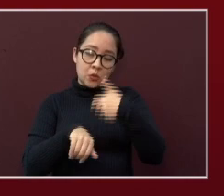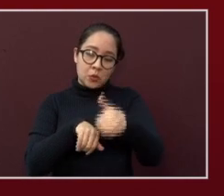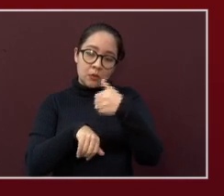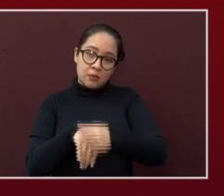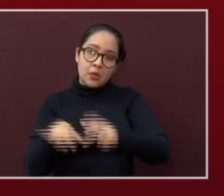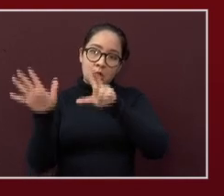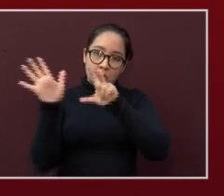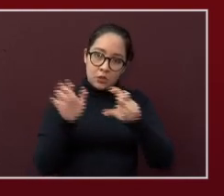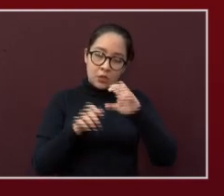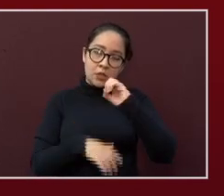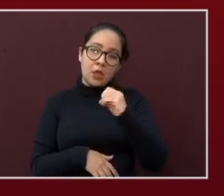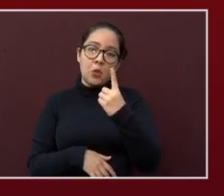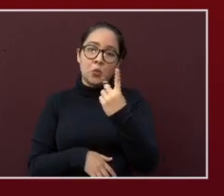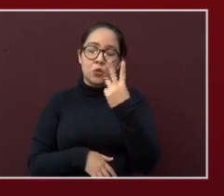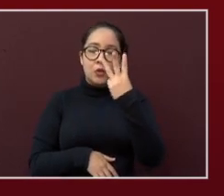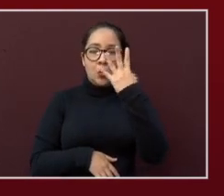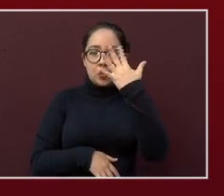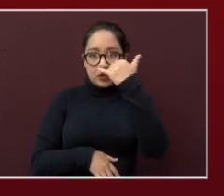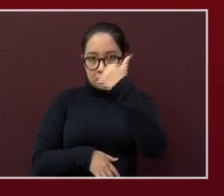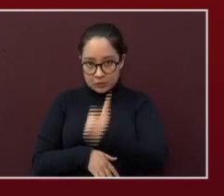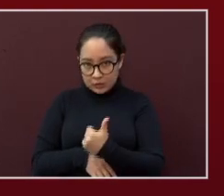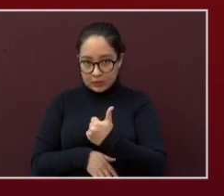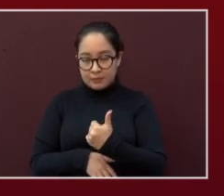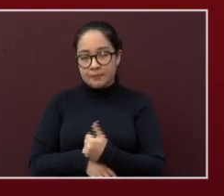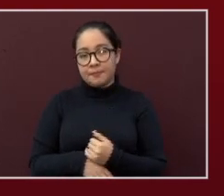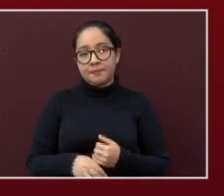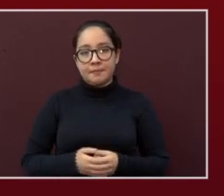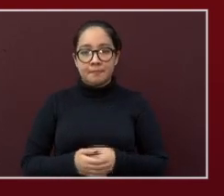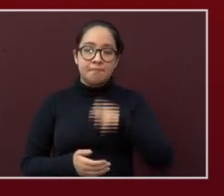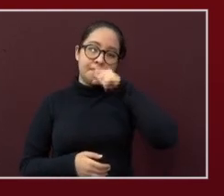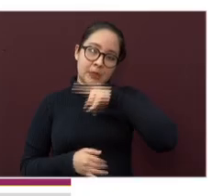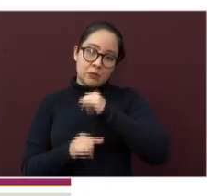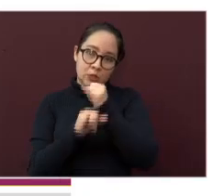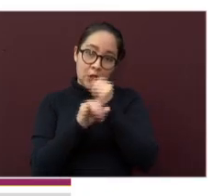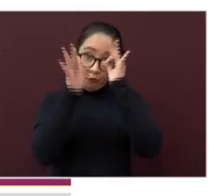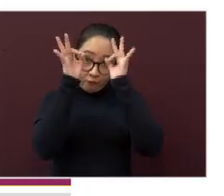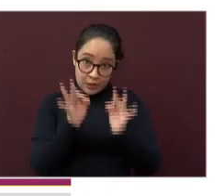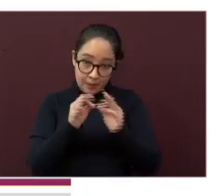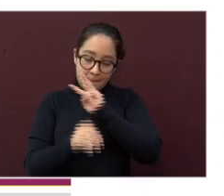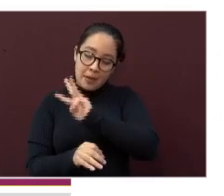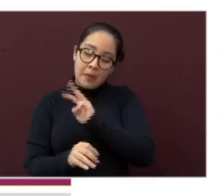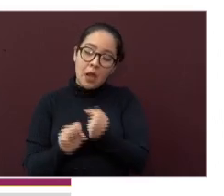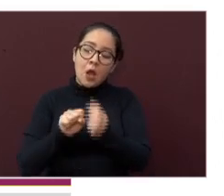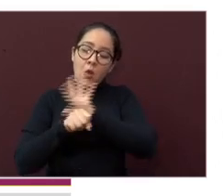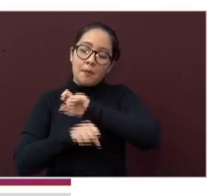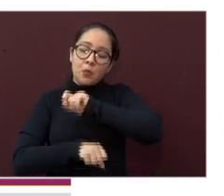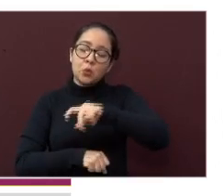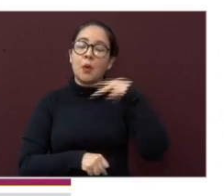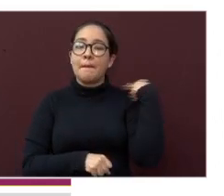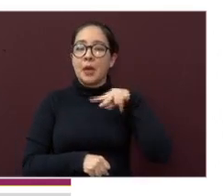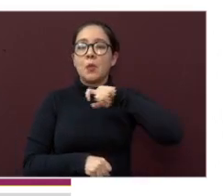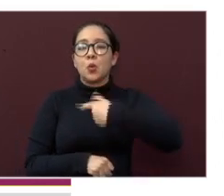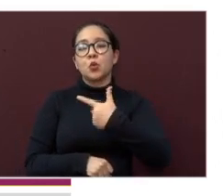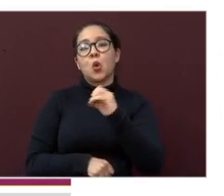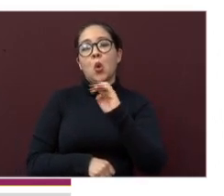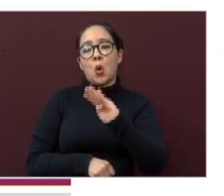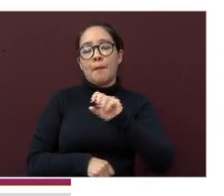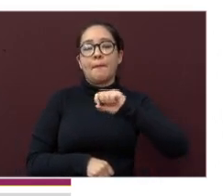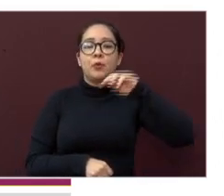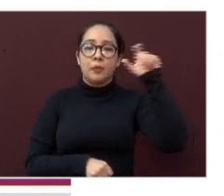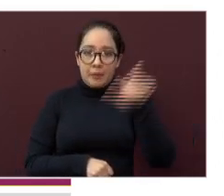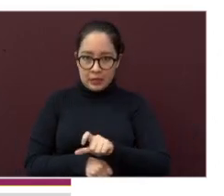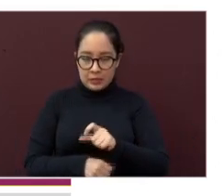-0123-456 y la página oficial coronavirus.veracruz.gov